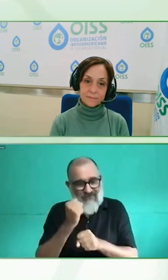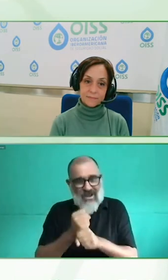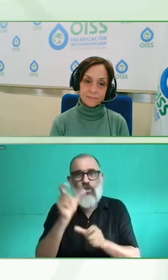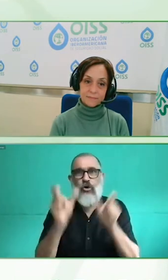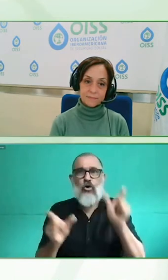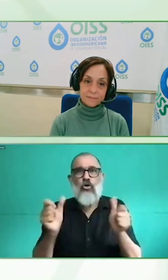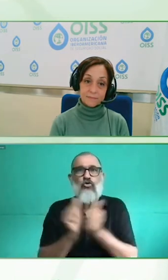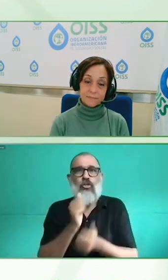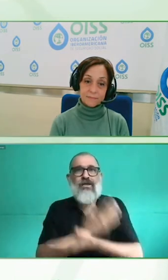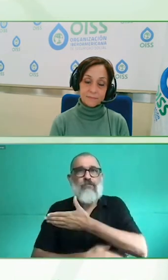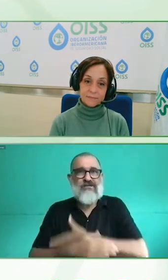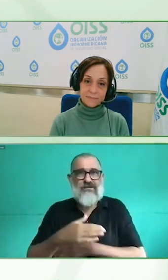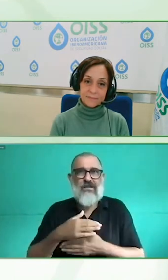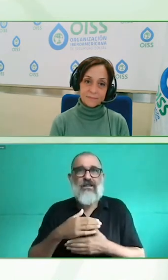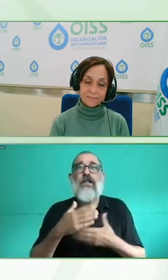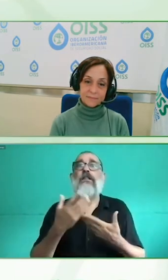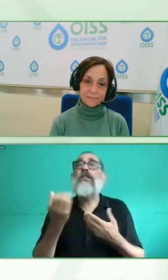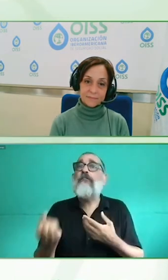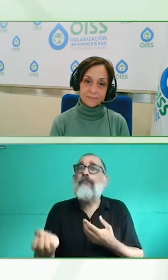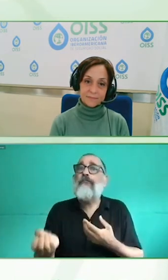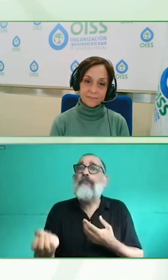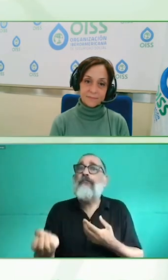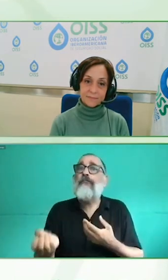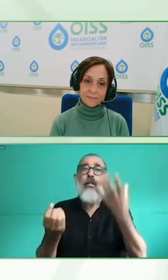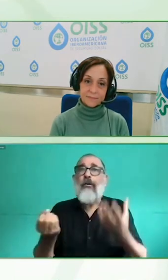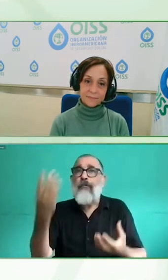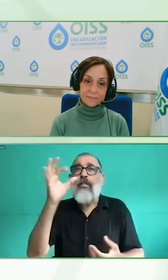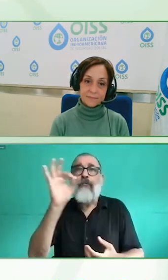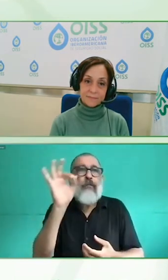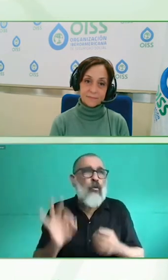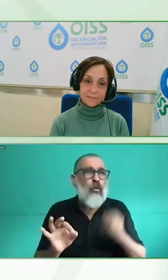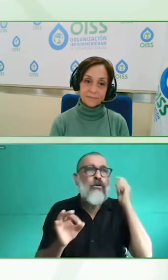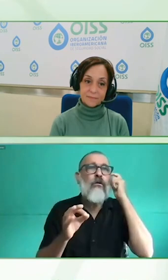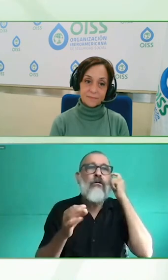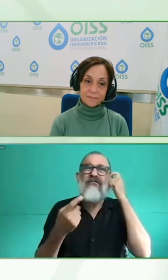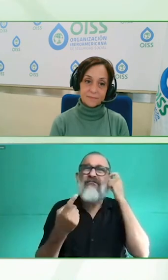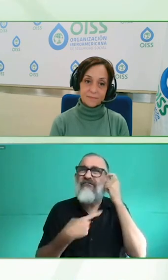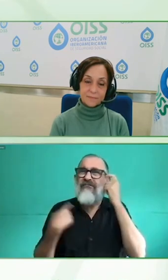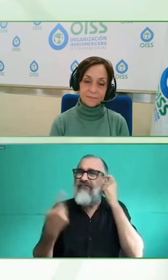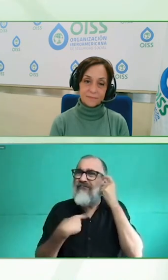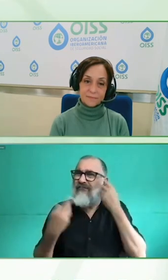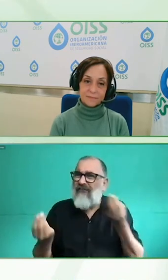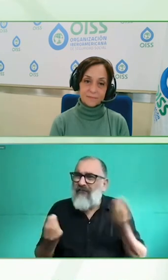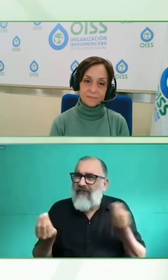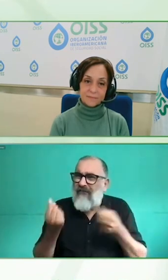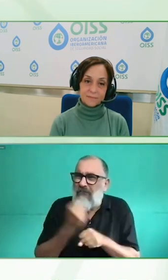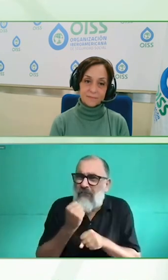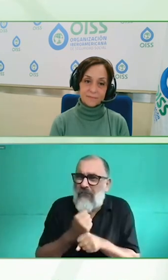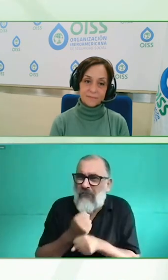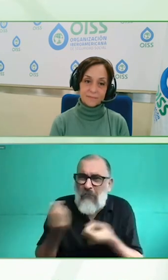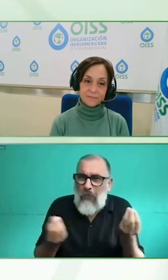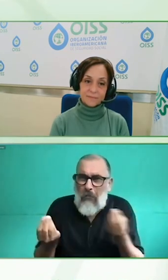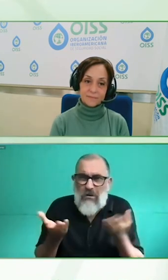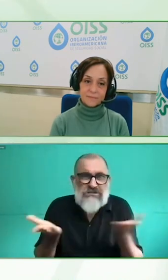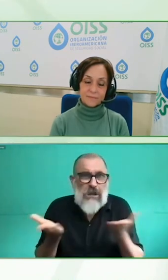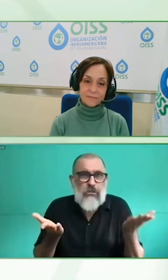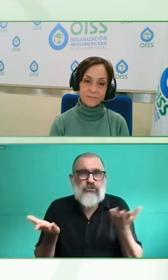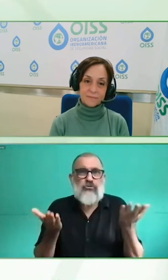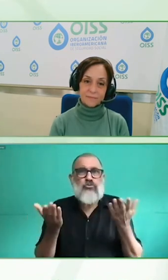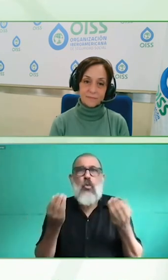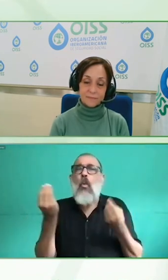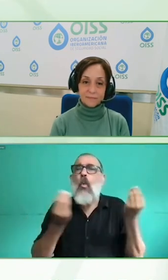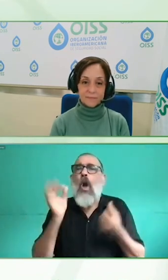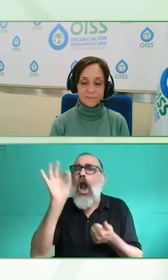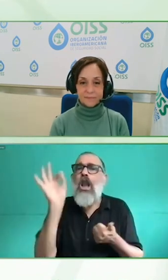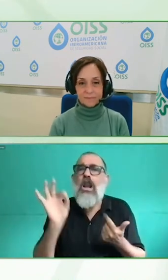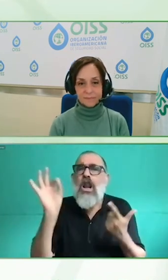Y dijeron, bueno, ¿y por qué no ponemos braille? En el packaging, y eso lo que hizo fue, primero, testear un montón y decir, bueno, le estoy dando la